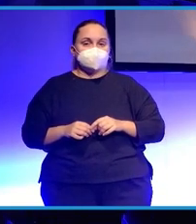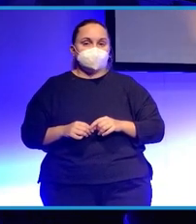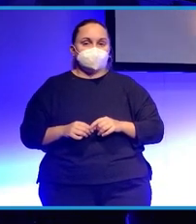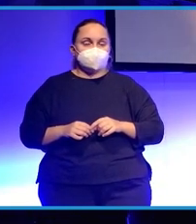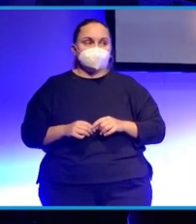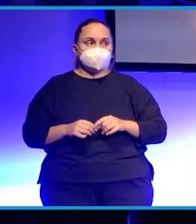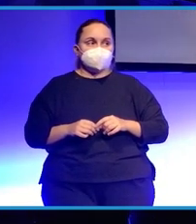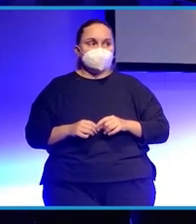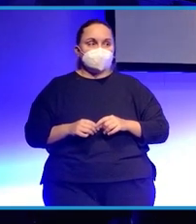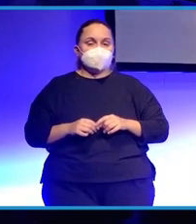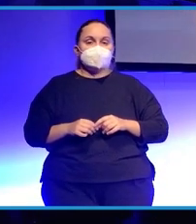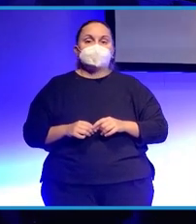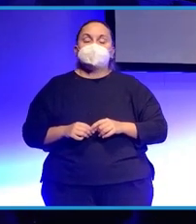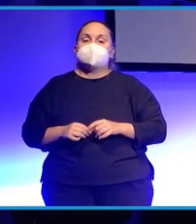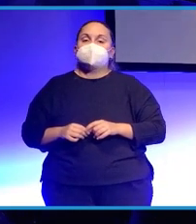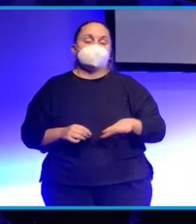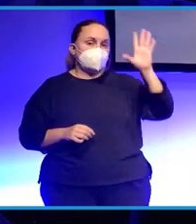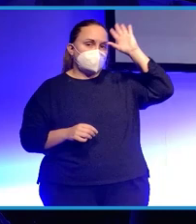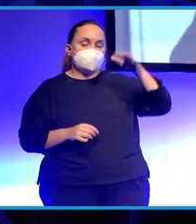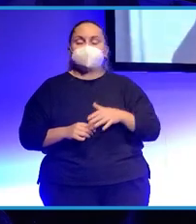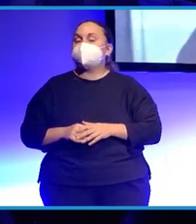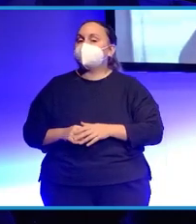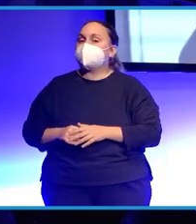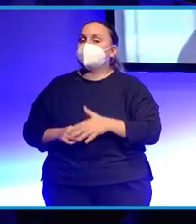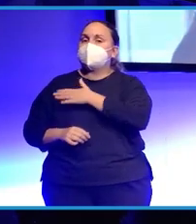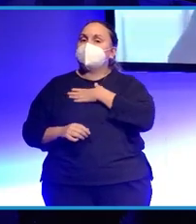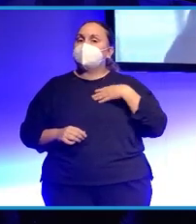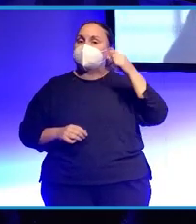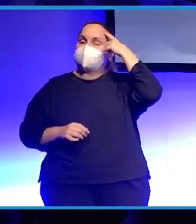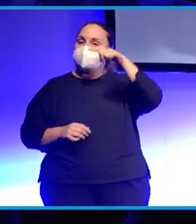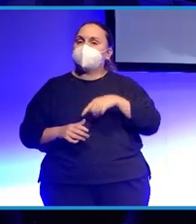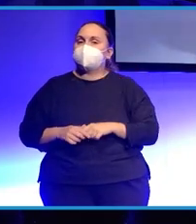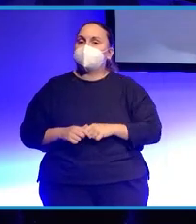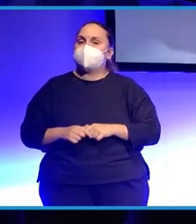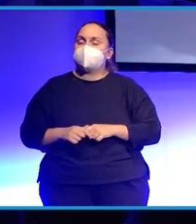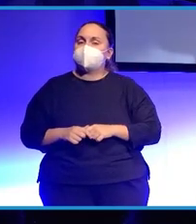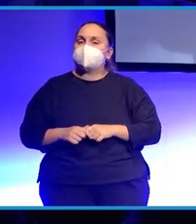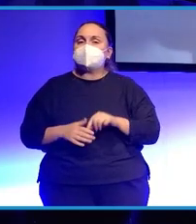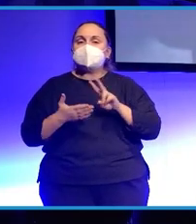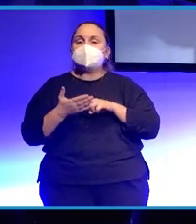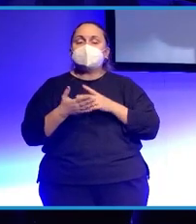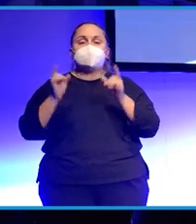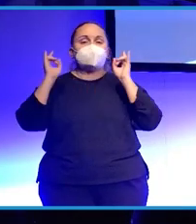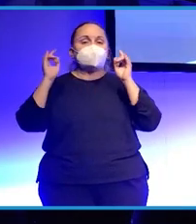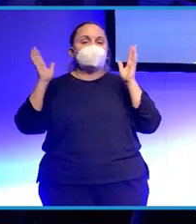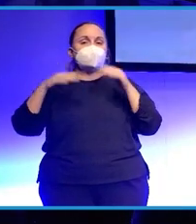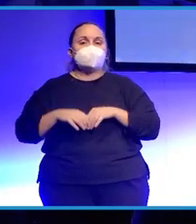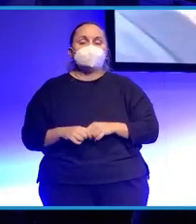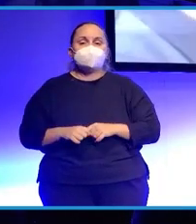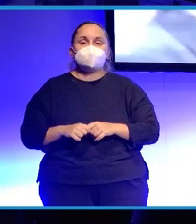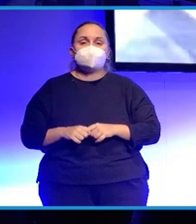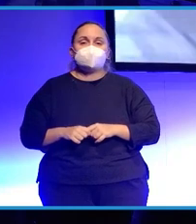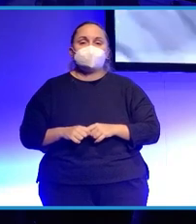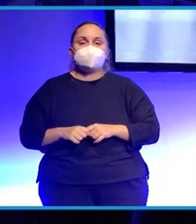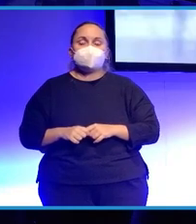¿Qué tal, Antony? Buenas tardes. Hola. Quería saber, como por ejemplo gente como Ciro López, periodistas de raza de toda la vida que se han adaptado al tema de